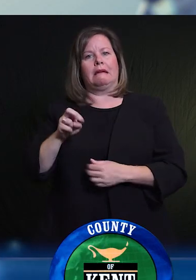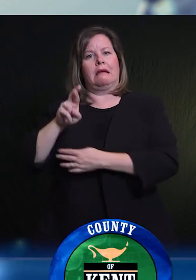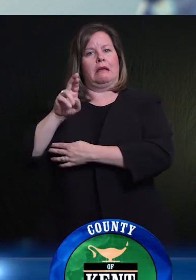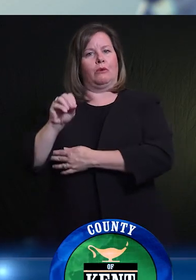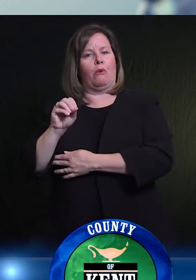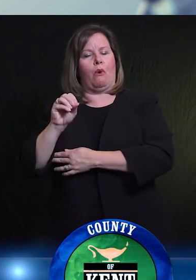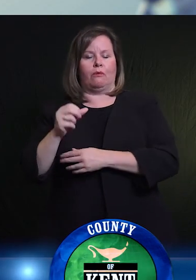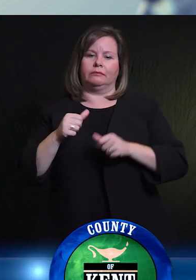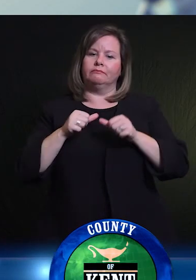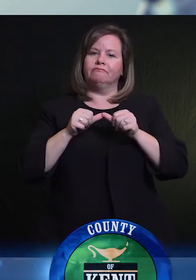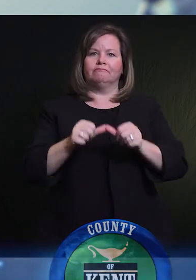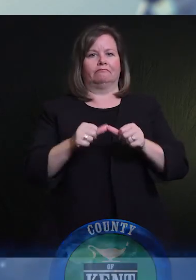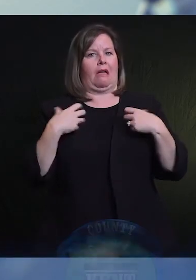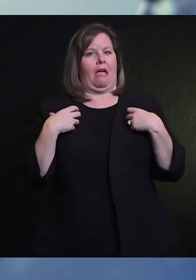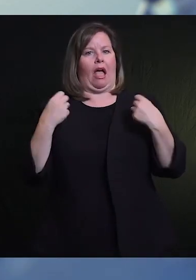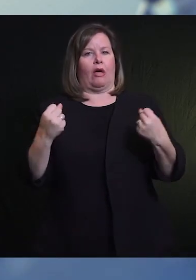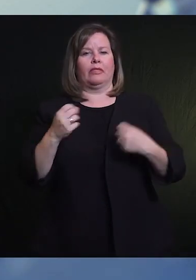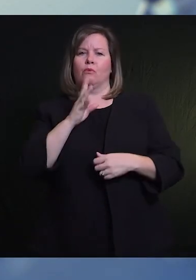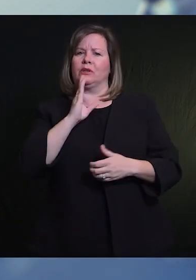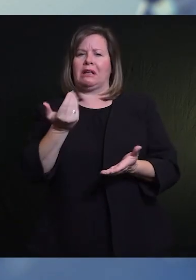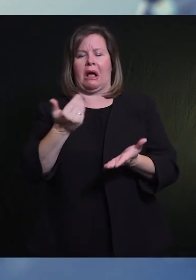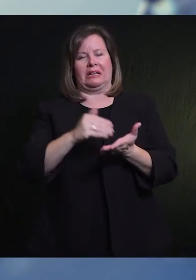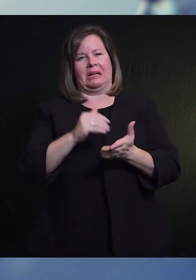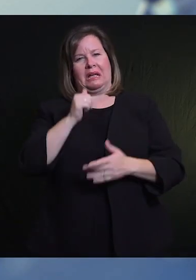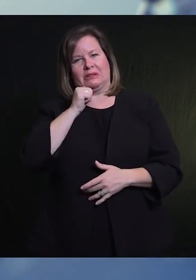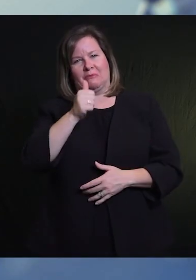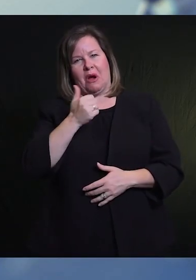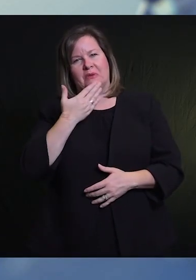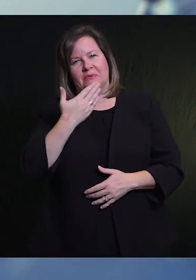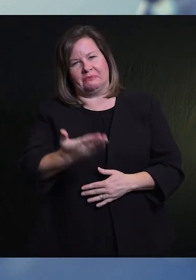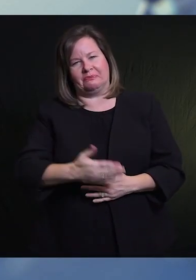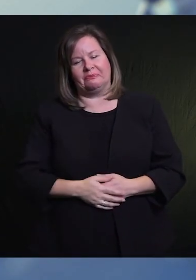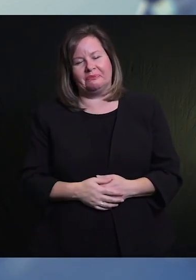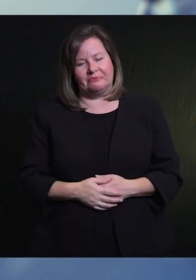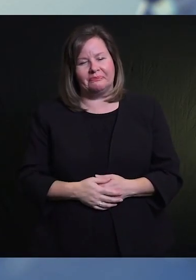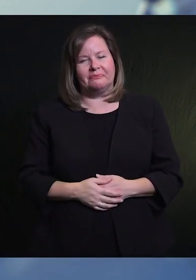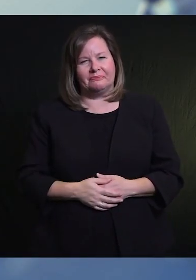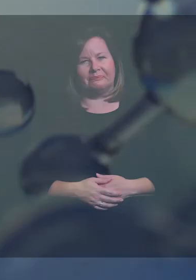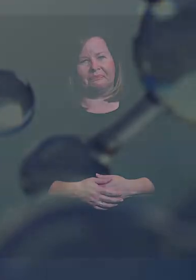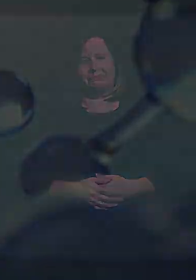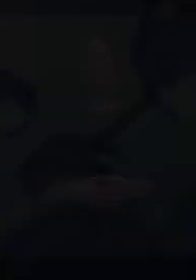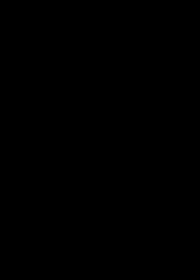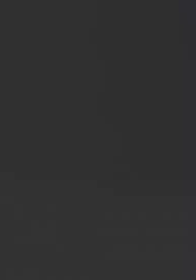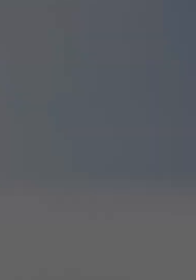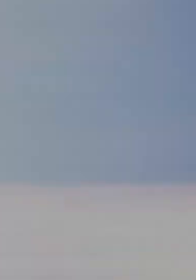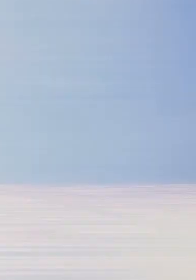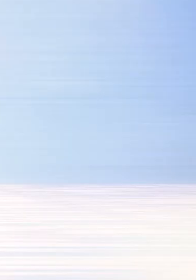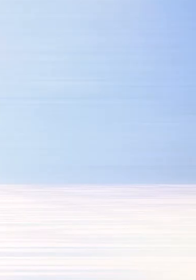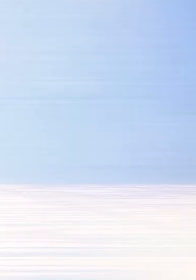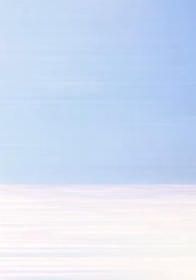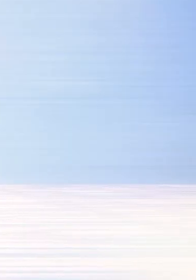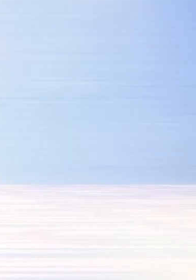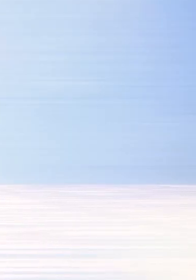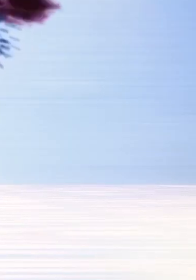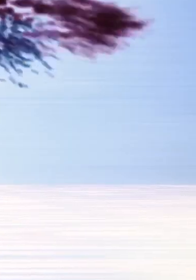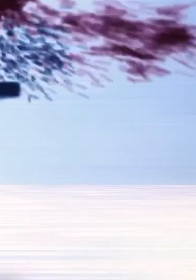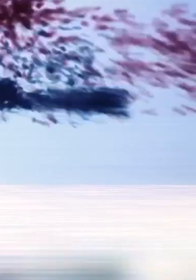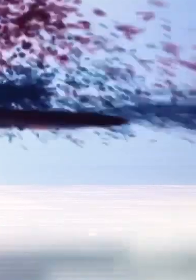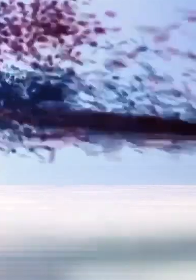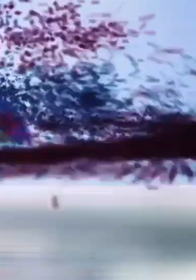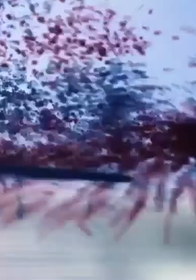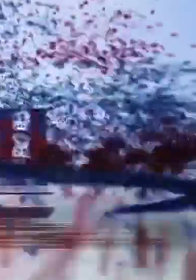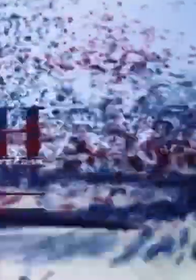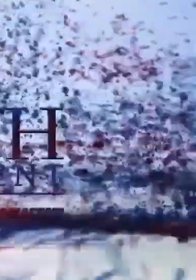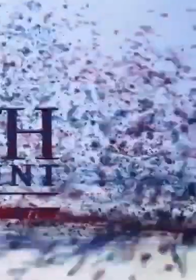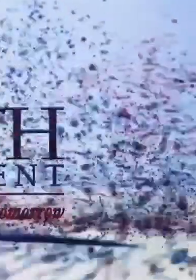eso es todo por hoy. Animándolos a todos a mantenerse positivos, mantenerse heroicos y mantenerse saludables. Y volveré a